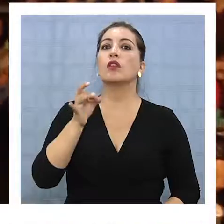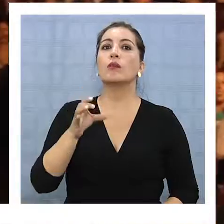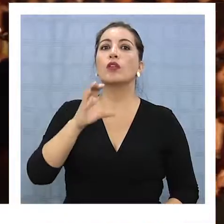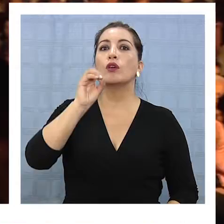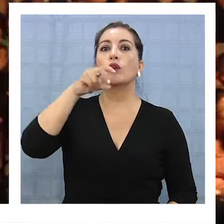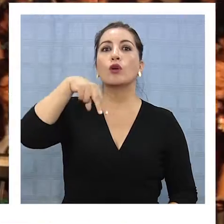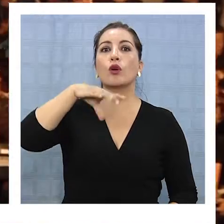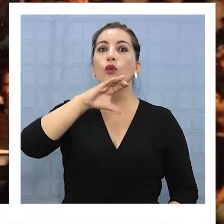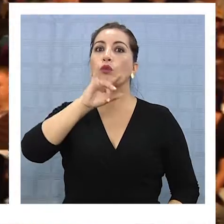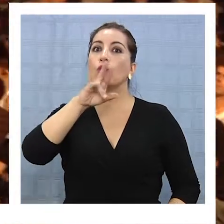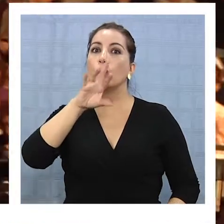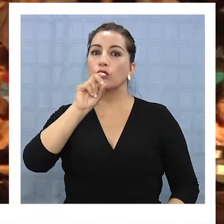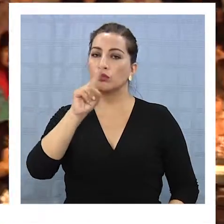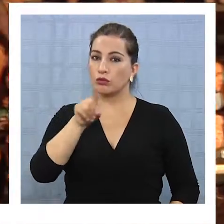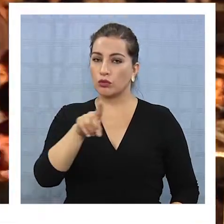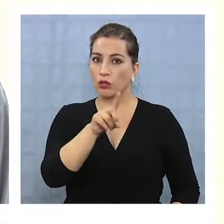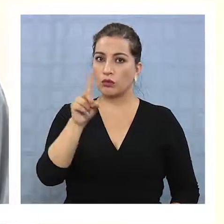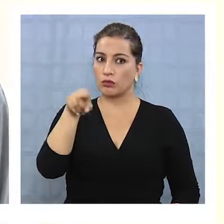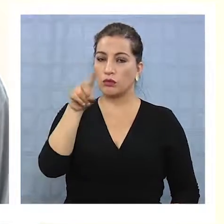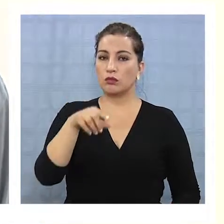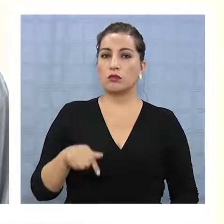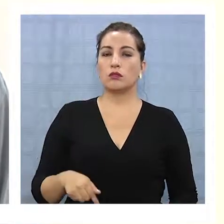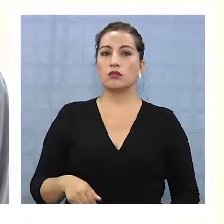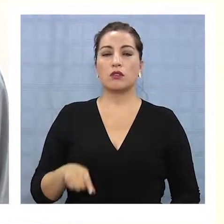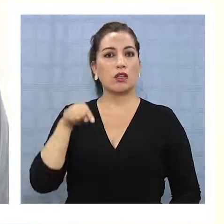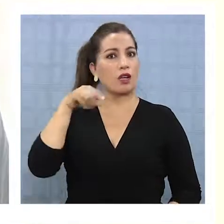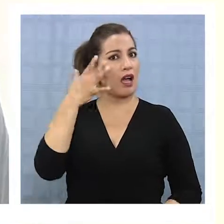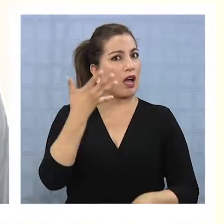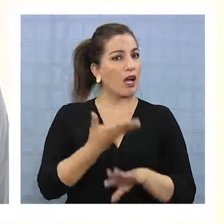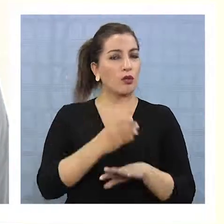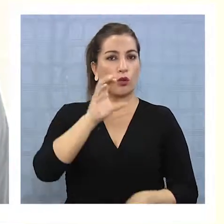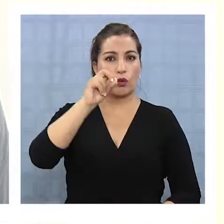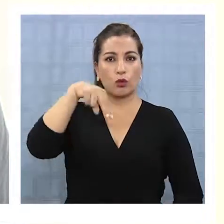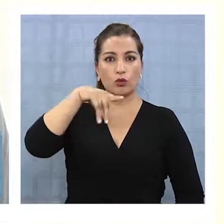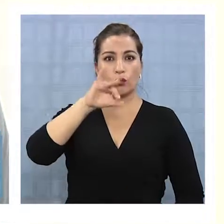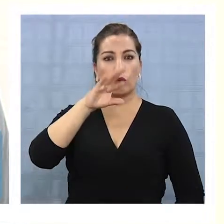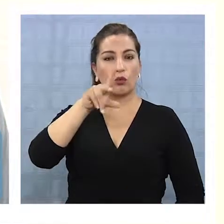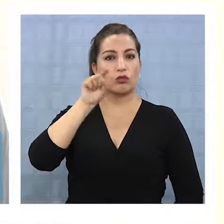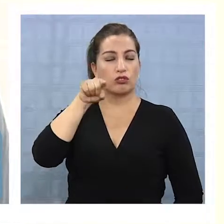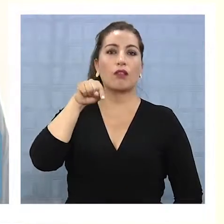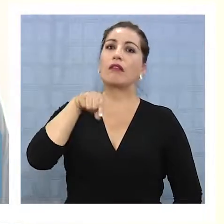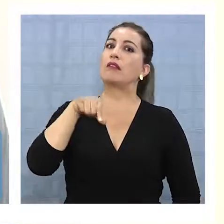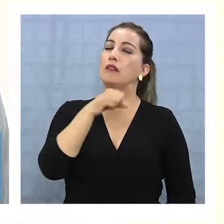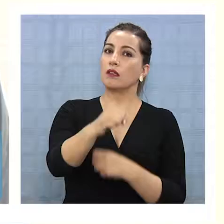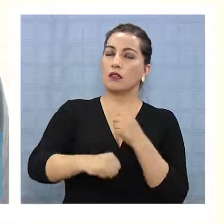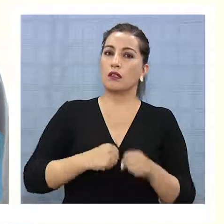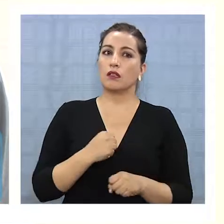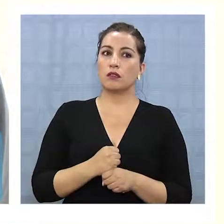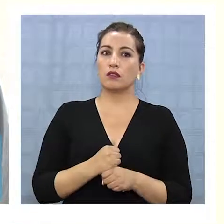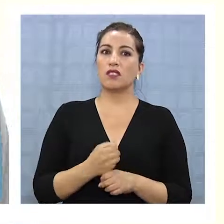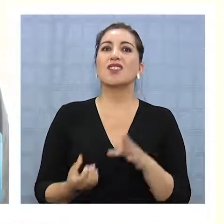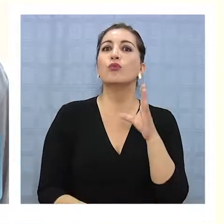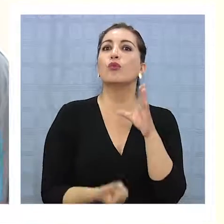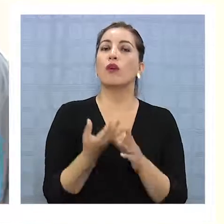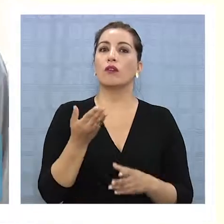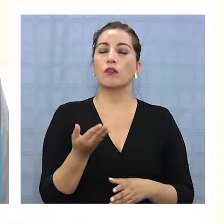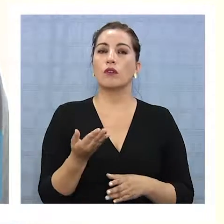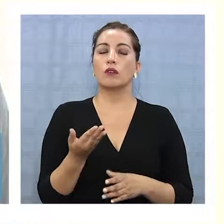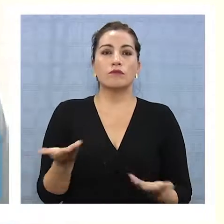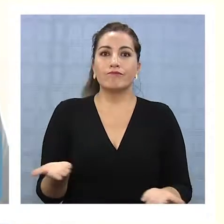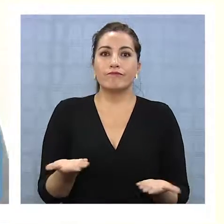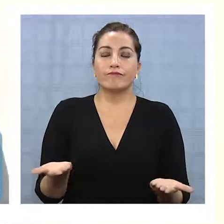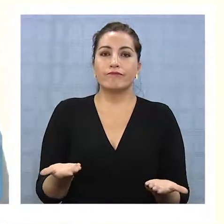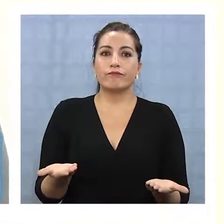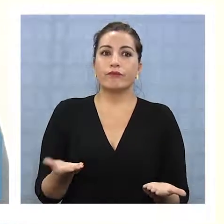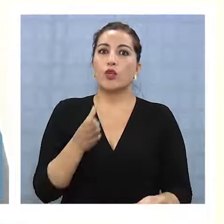un concurso público. En el concurso de este año había una línea especial para festivales, o sea, esa línea era nueva, y aún así no